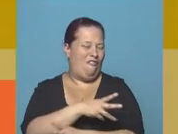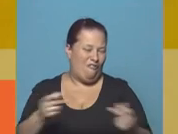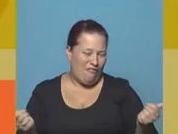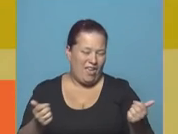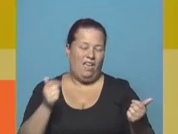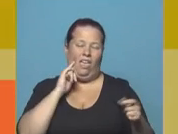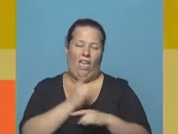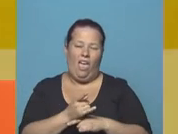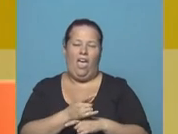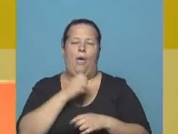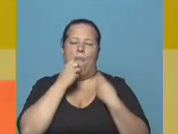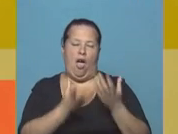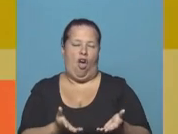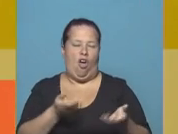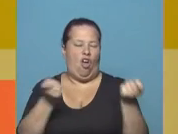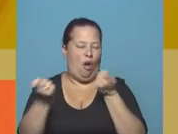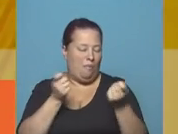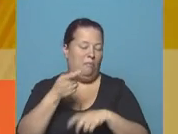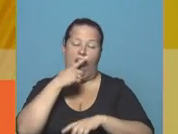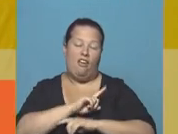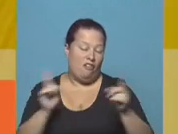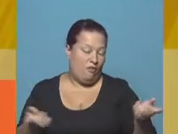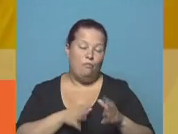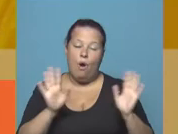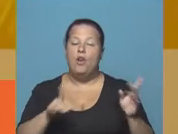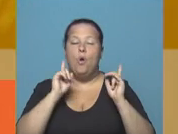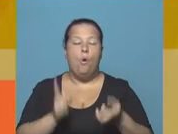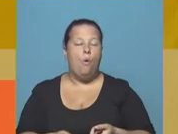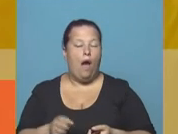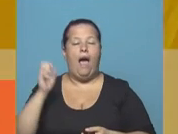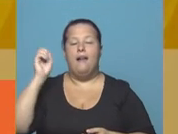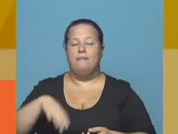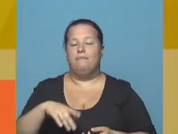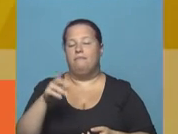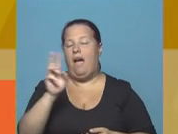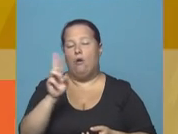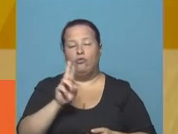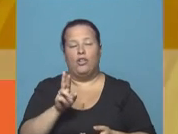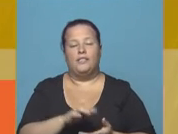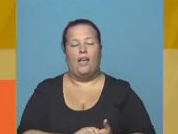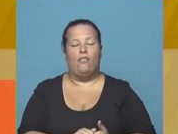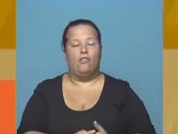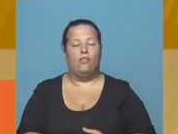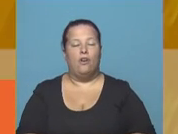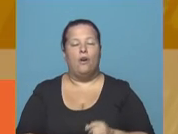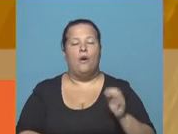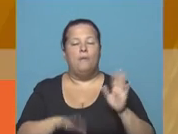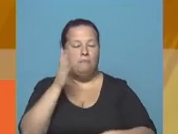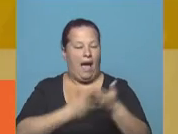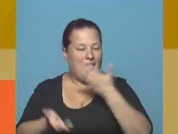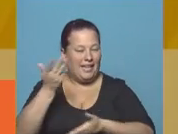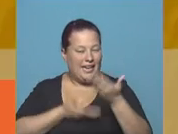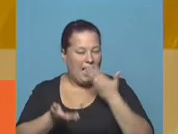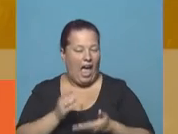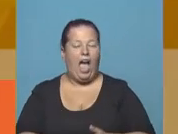con lo cual se iba a facilitar el comercio, pero bueno, no. De todas maneras, están autorizando más intercambio